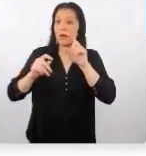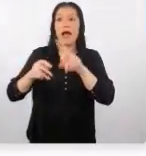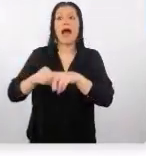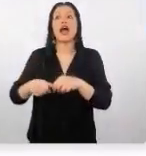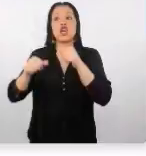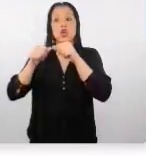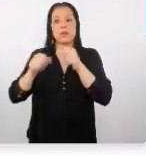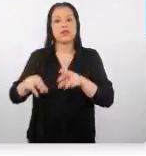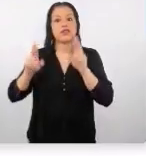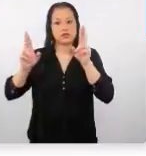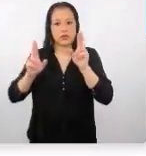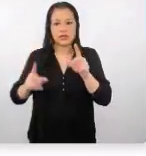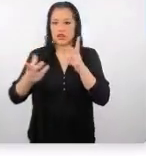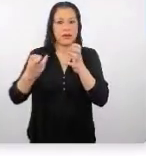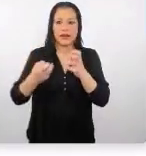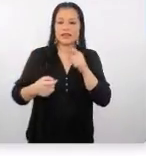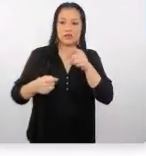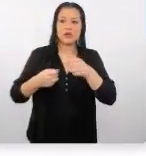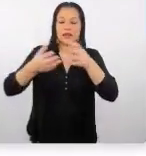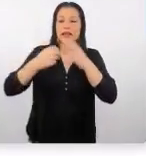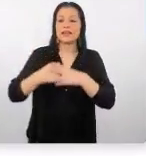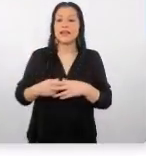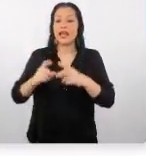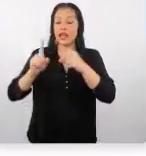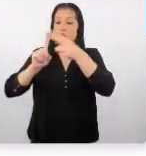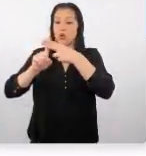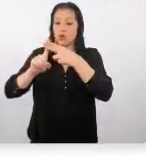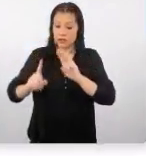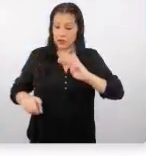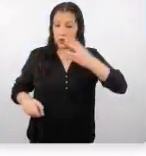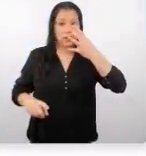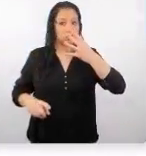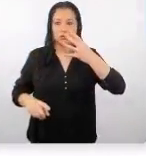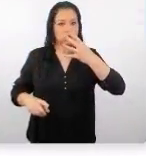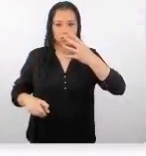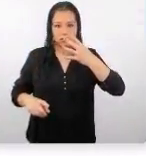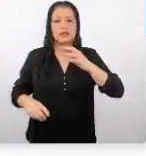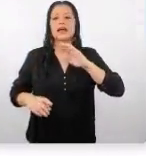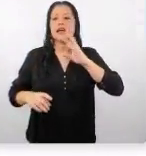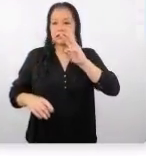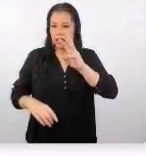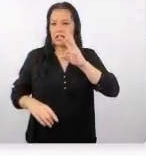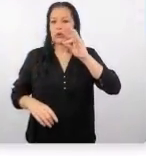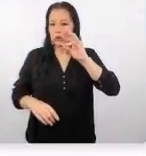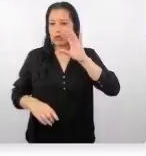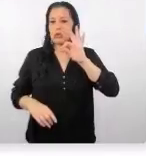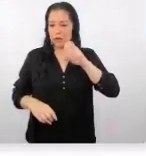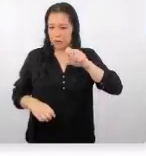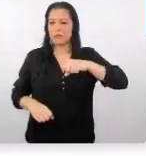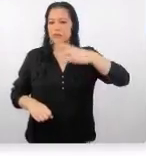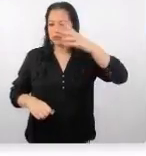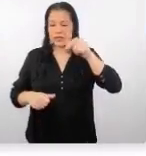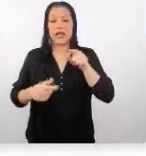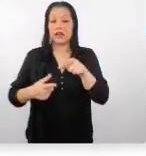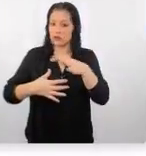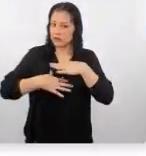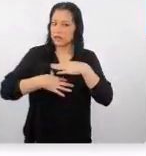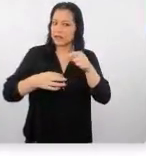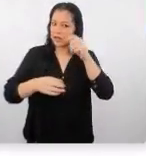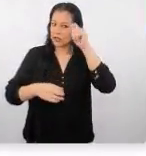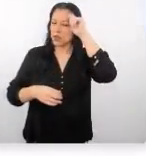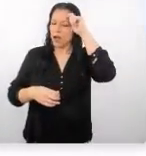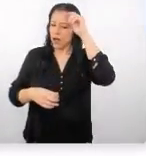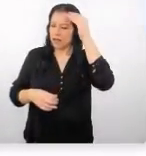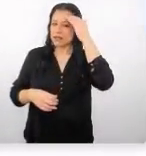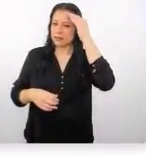habitación número 4, más si en un piso 6 o un piso 8 o un piso 9. Estos detalles son interesantes para poder